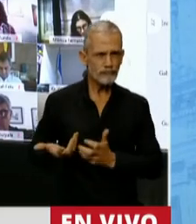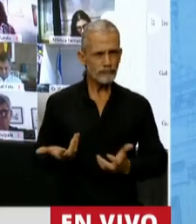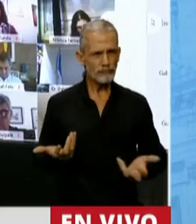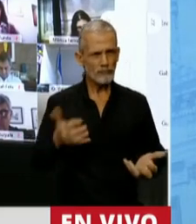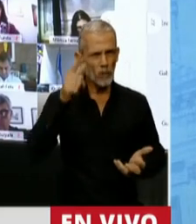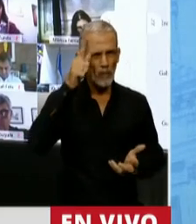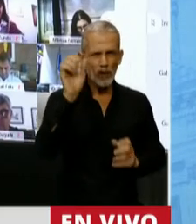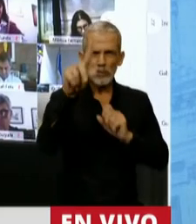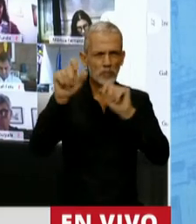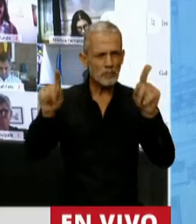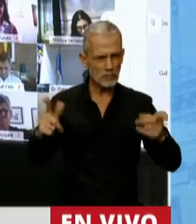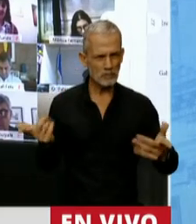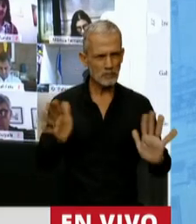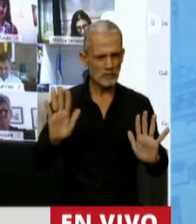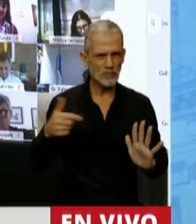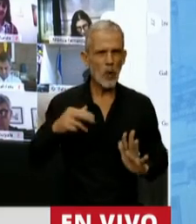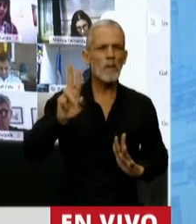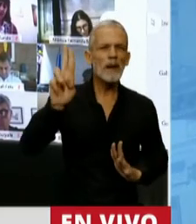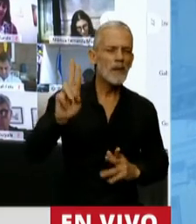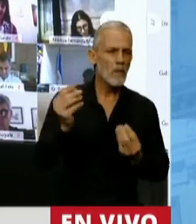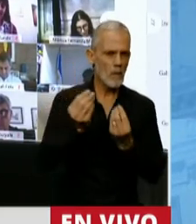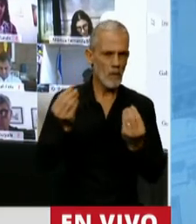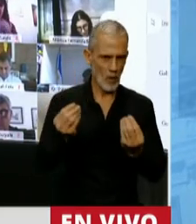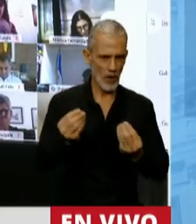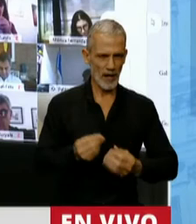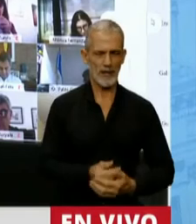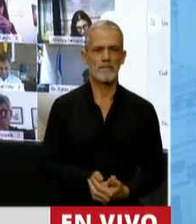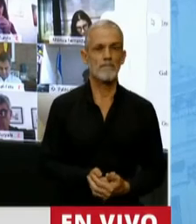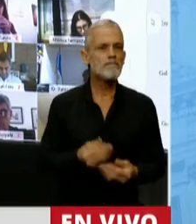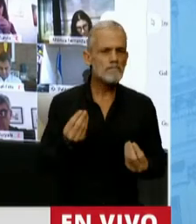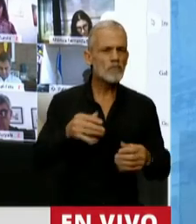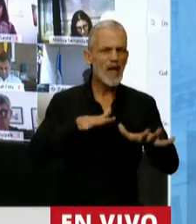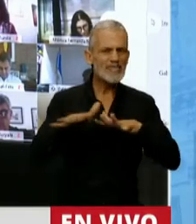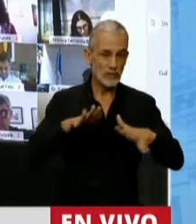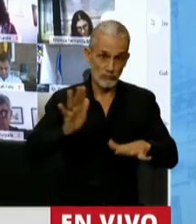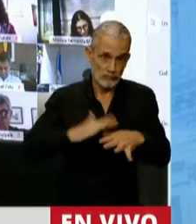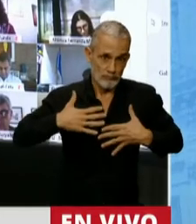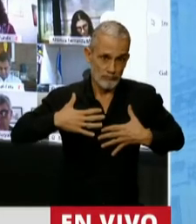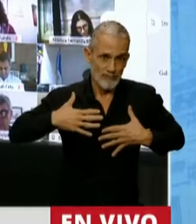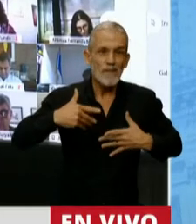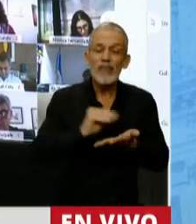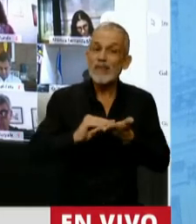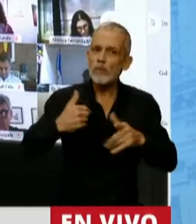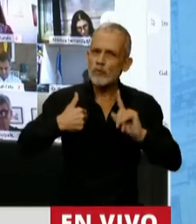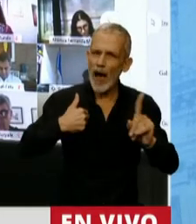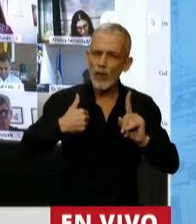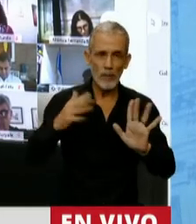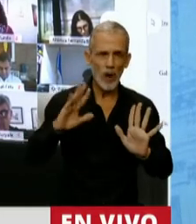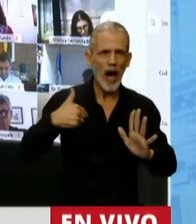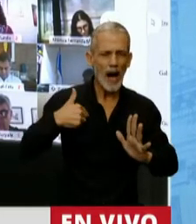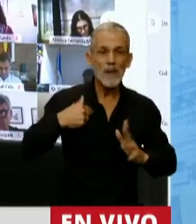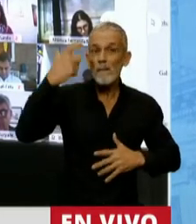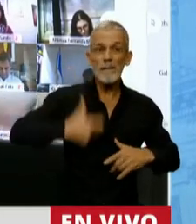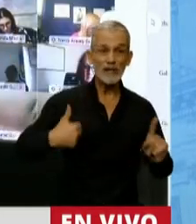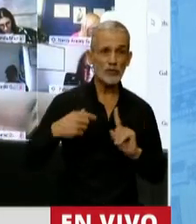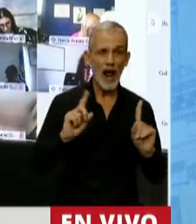Entonces, Presidente, quiero plantear esta cuestión de privilegio por una situación que me tocó vivir a mí como diputado, pero que no me afecta en lo